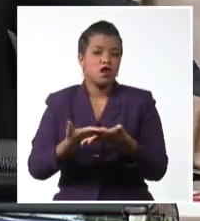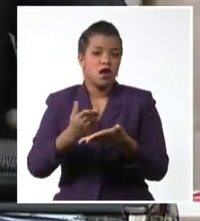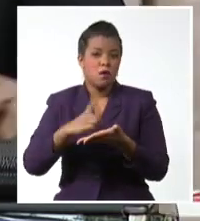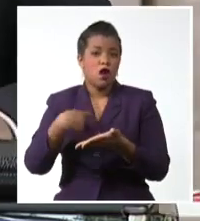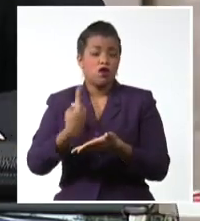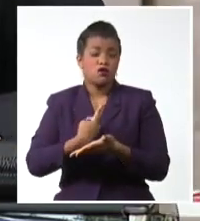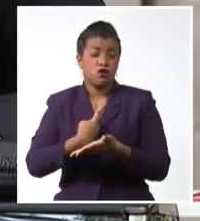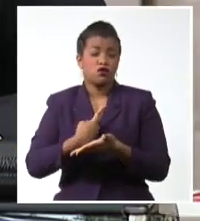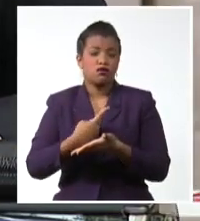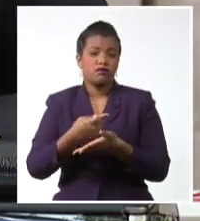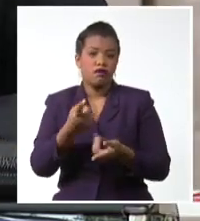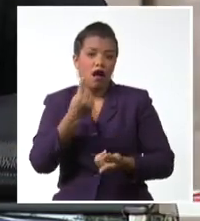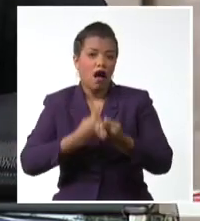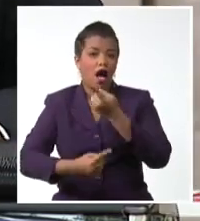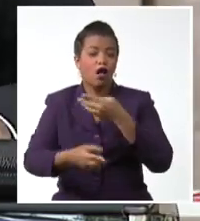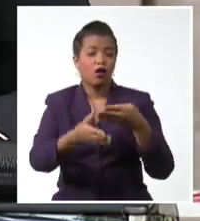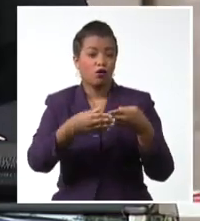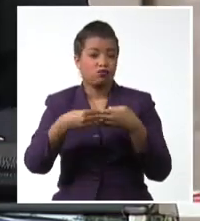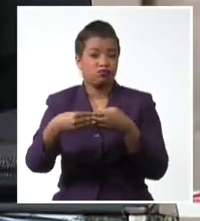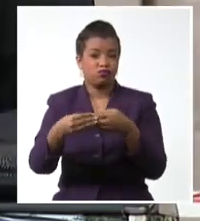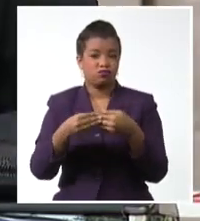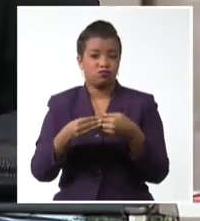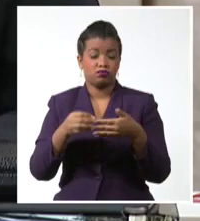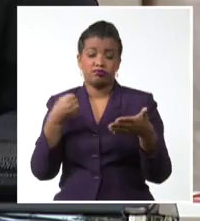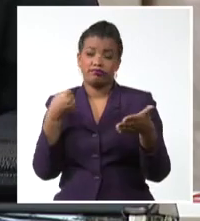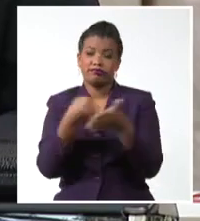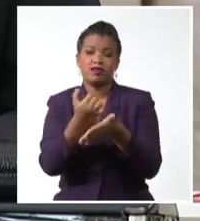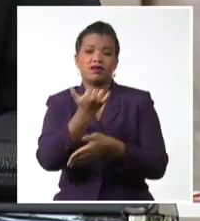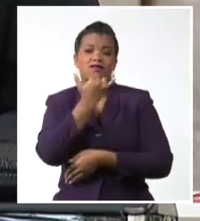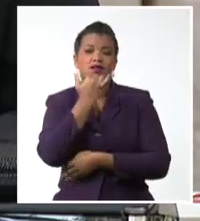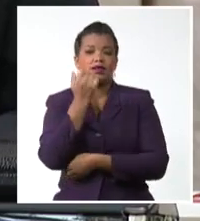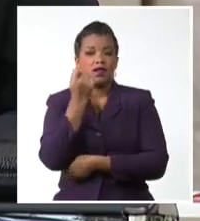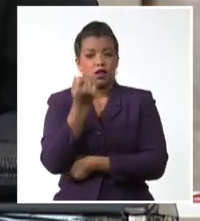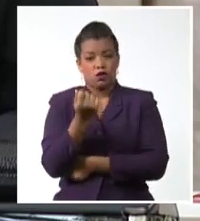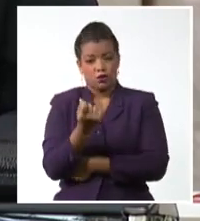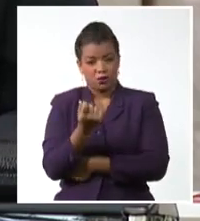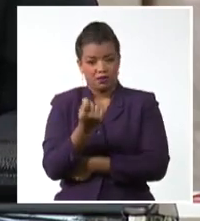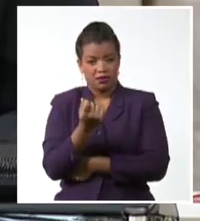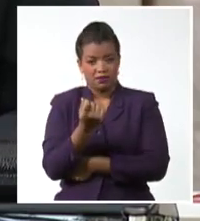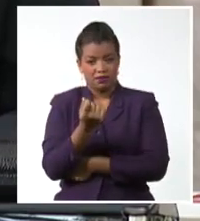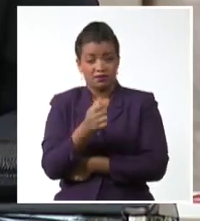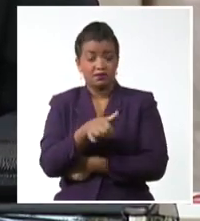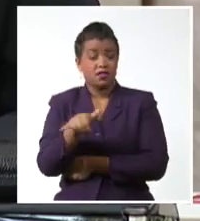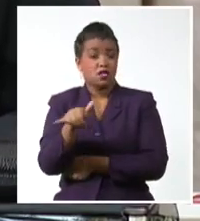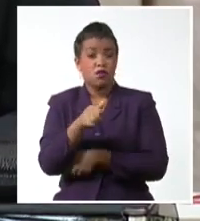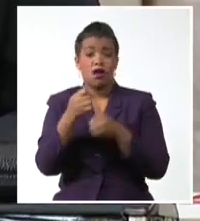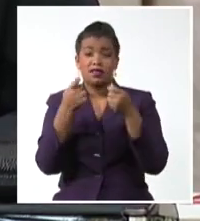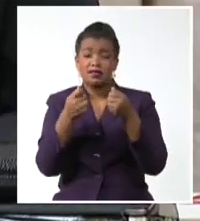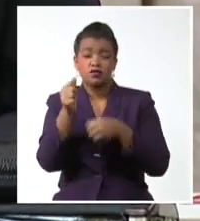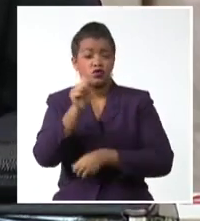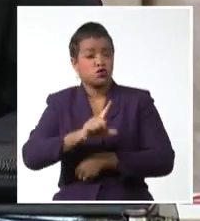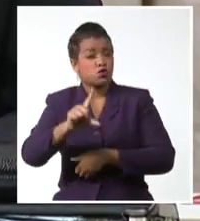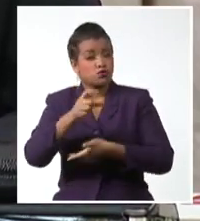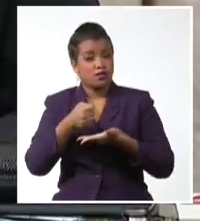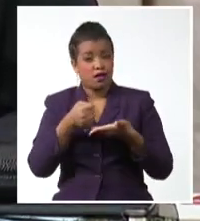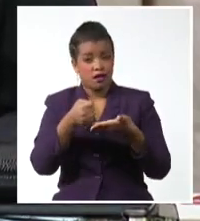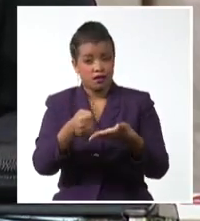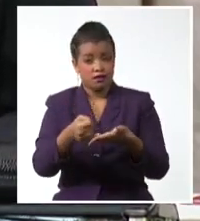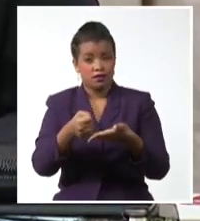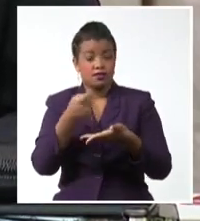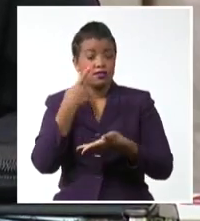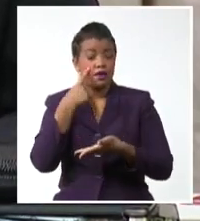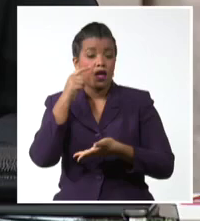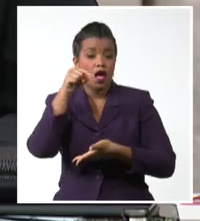vulnerabilidades su impacto económico y financiero y sus consecuentes costos sociales conducen a